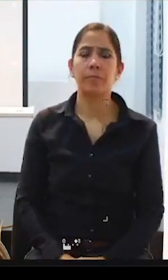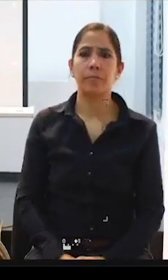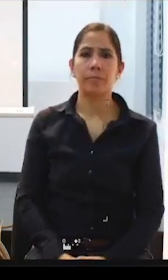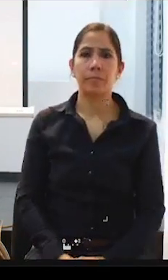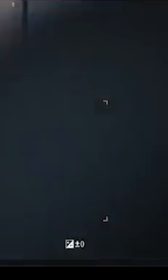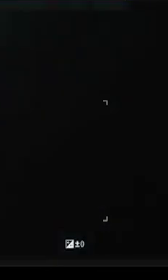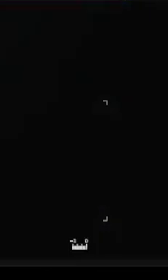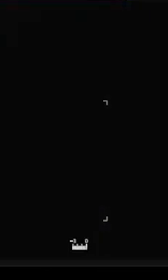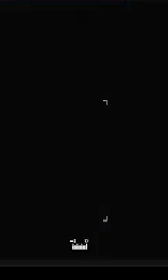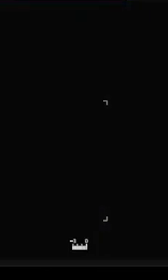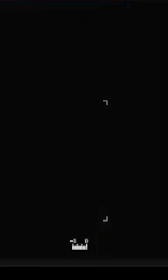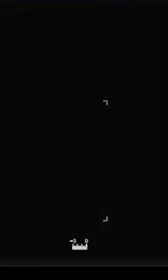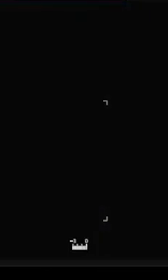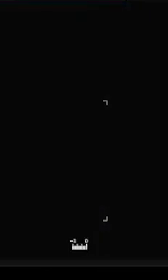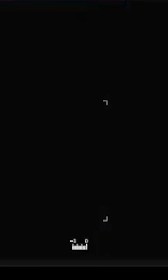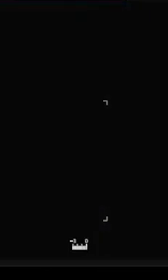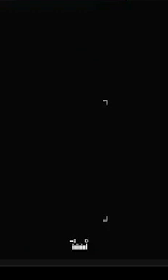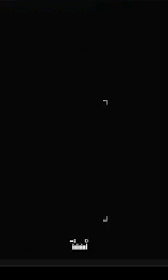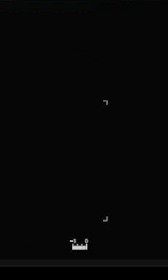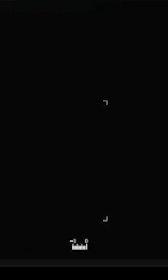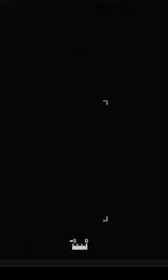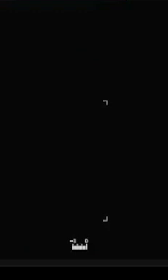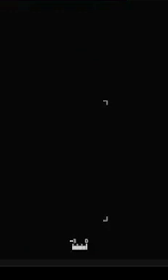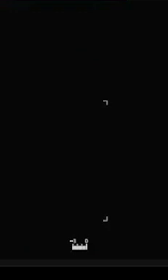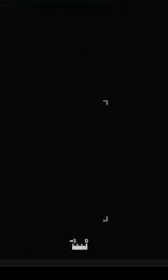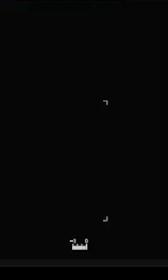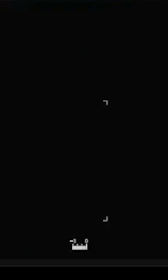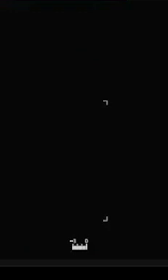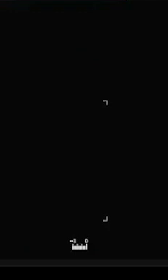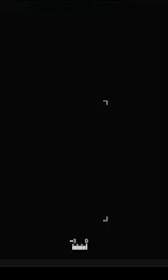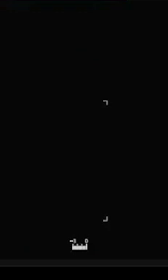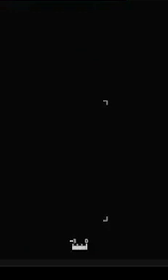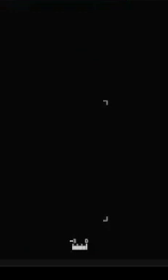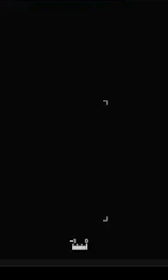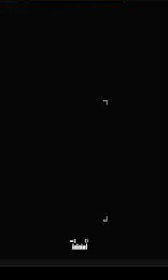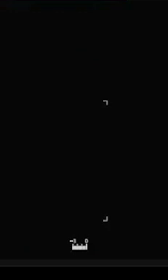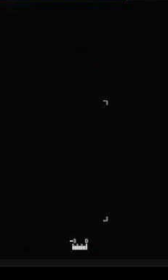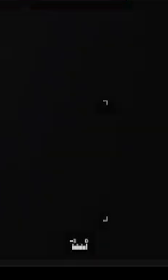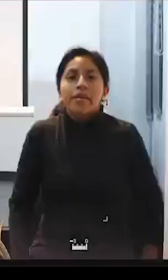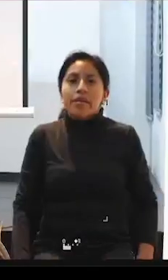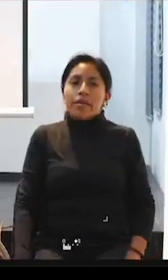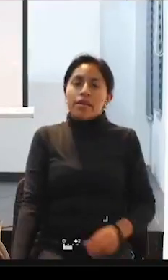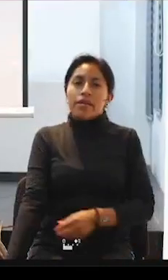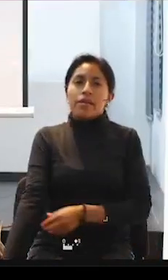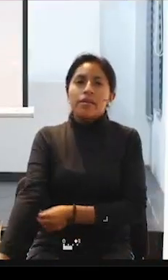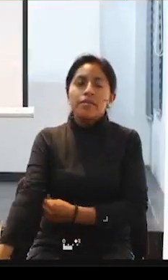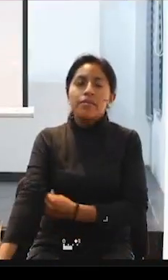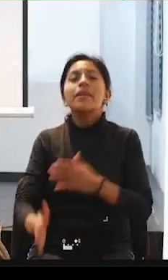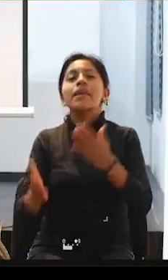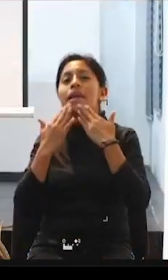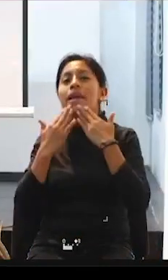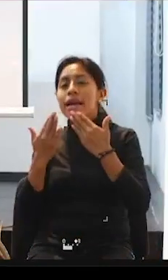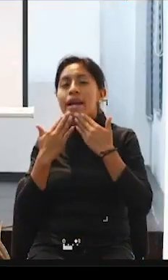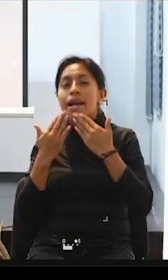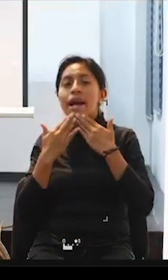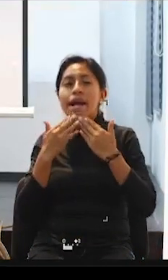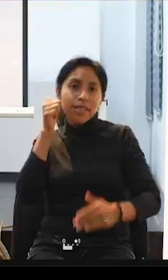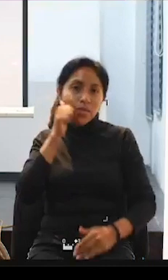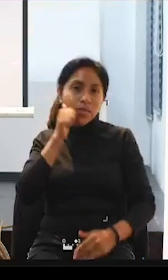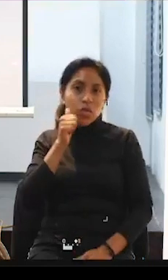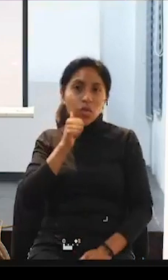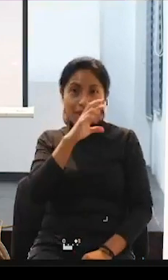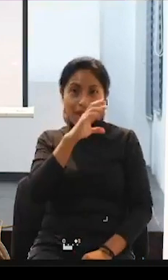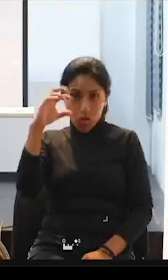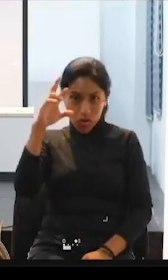Gracias, Wendy, por todo ese recorrido que nos indicas, y bueno, también ver que es un horizonte que en ocasiones, como